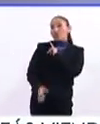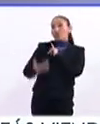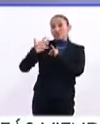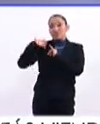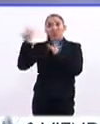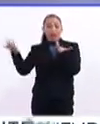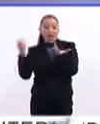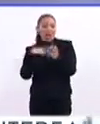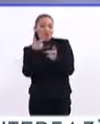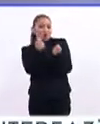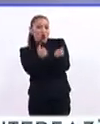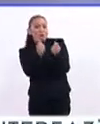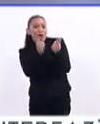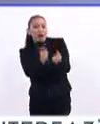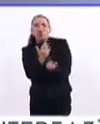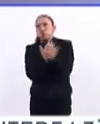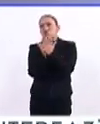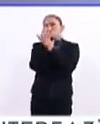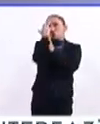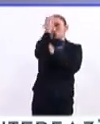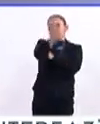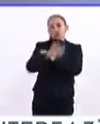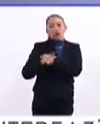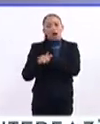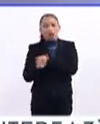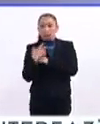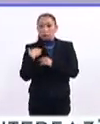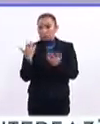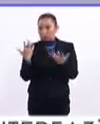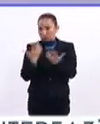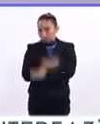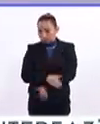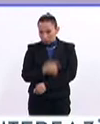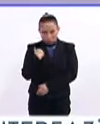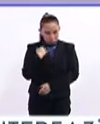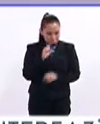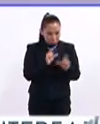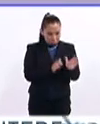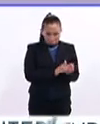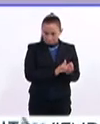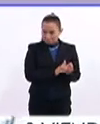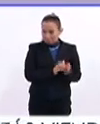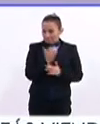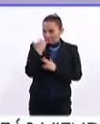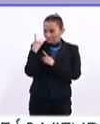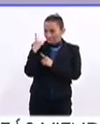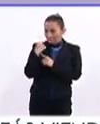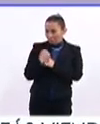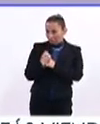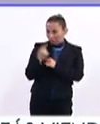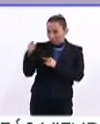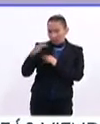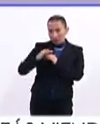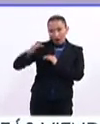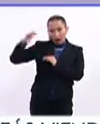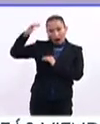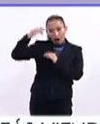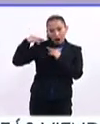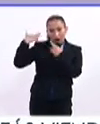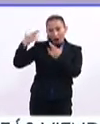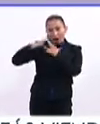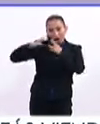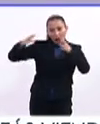Xbox del no me preguntes con 17 juegos, pues, obviamente, el otro se siente menos, ¿no? Entonces, ahí es muy